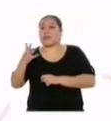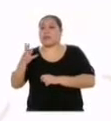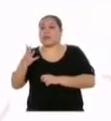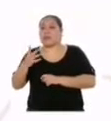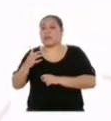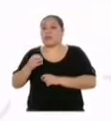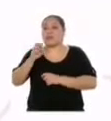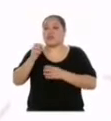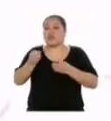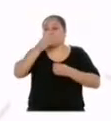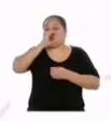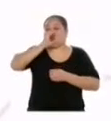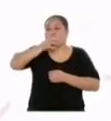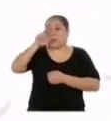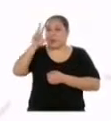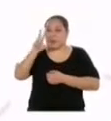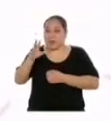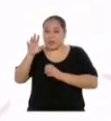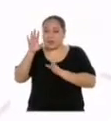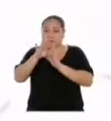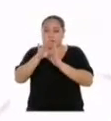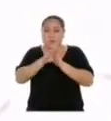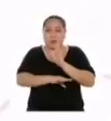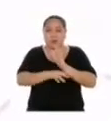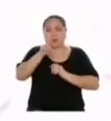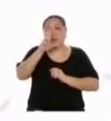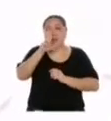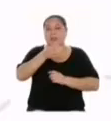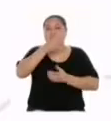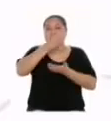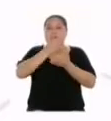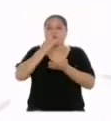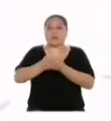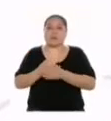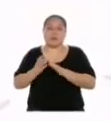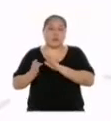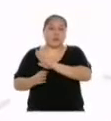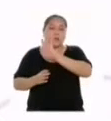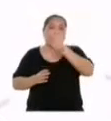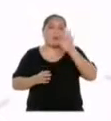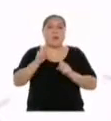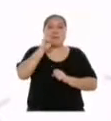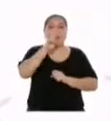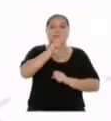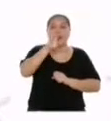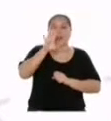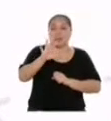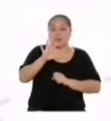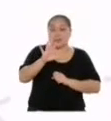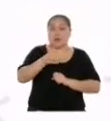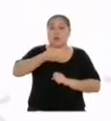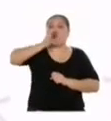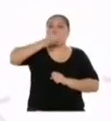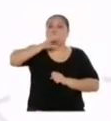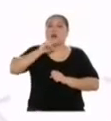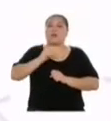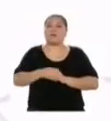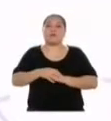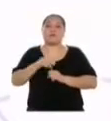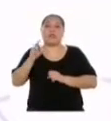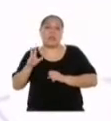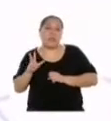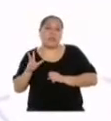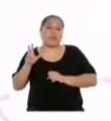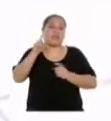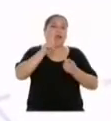Si seguimos avanzando de izquierda a derecha, vemos que 25 personas toman en promedio entre 3 y menos de 6 vasos de